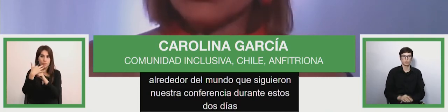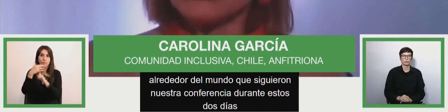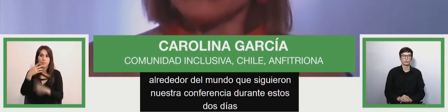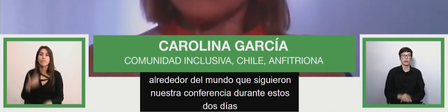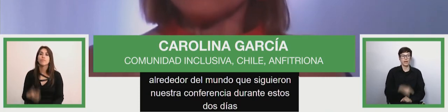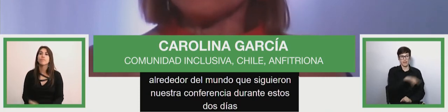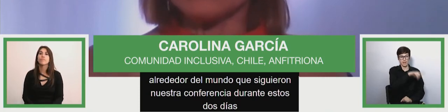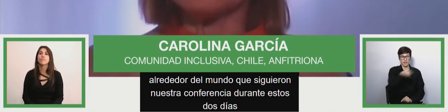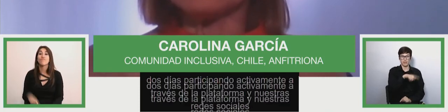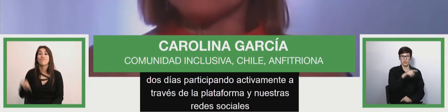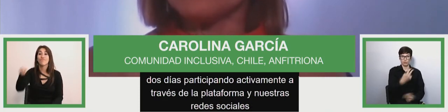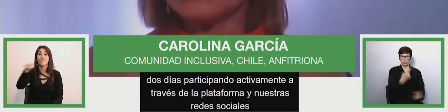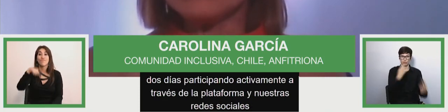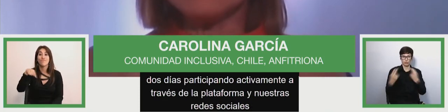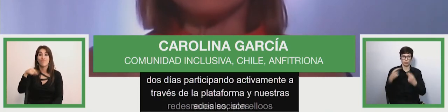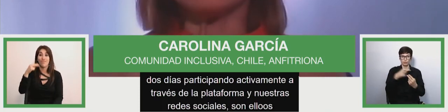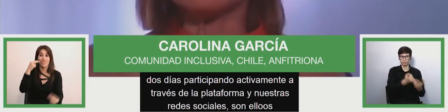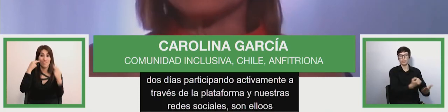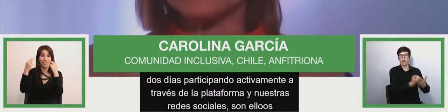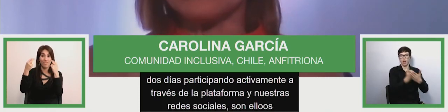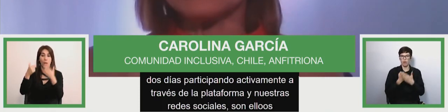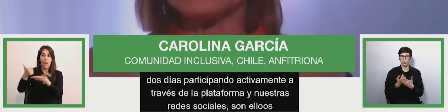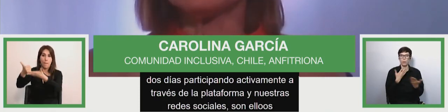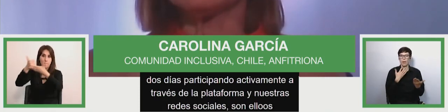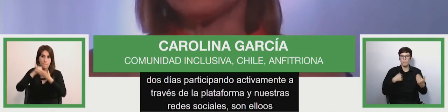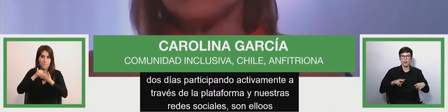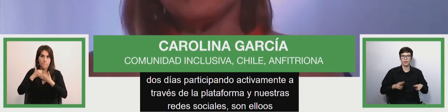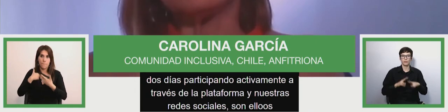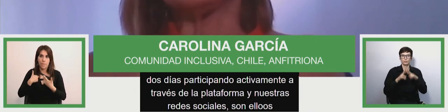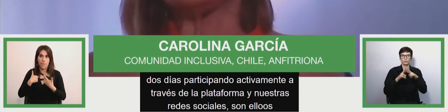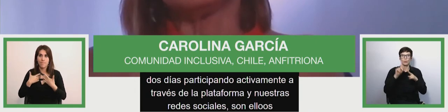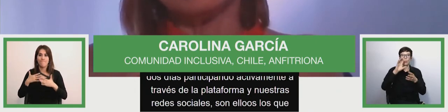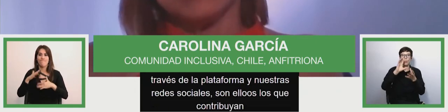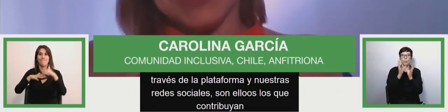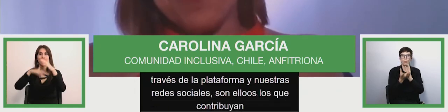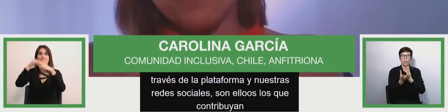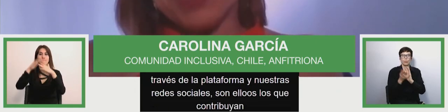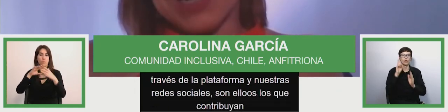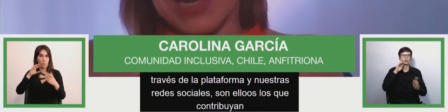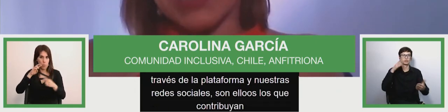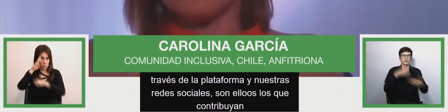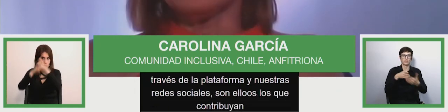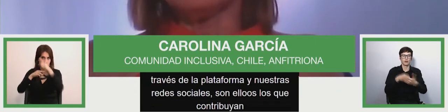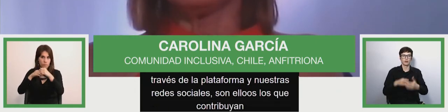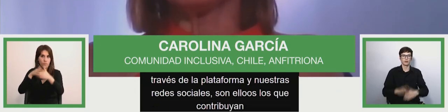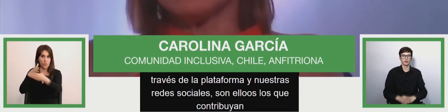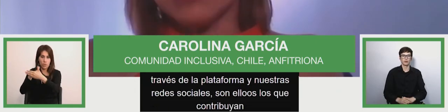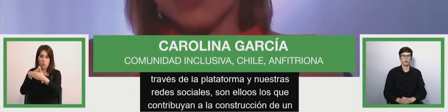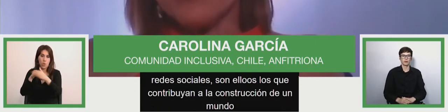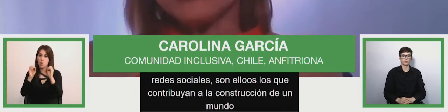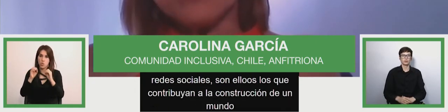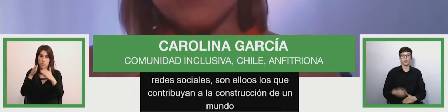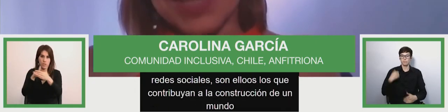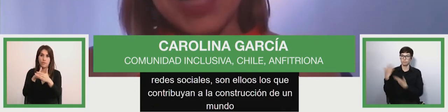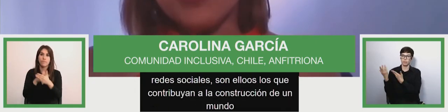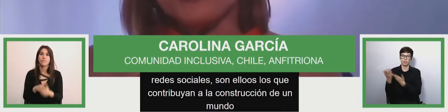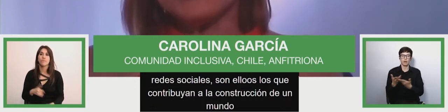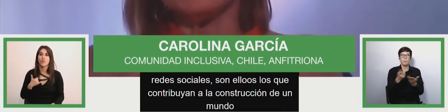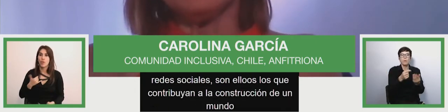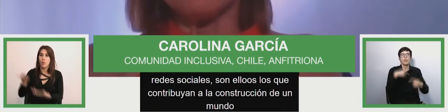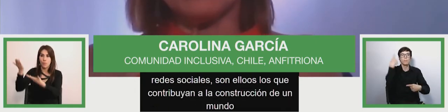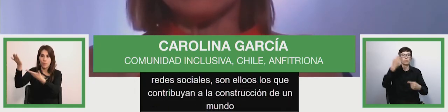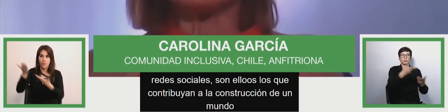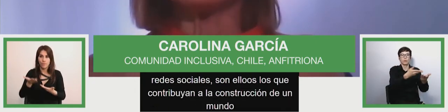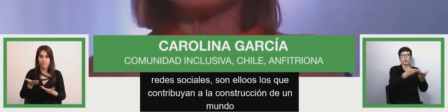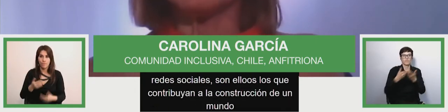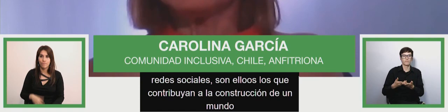ellos los que contribuyen a la construcción de un mundo sin barrera los dejamos invitados